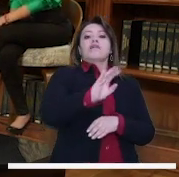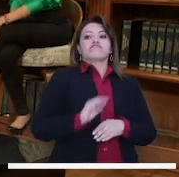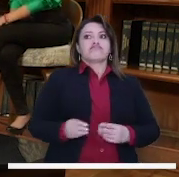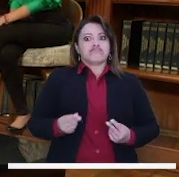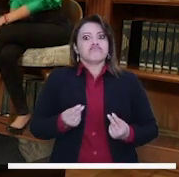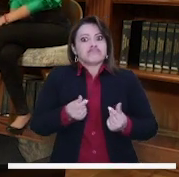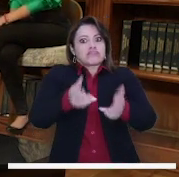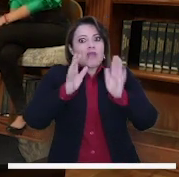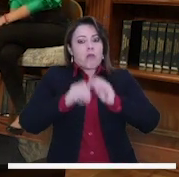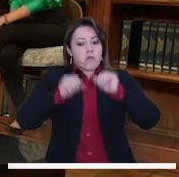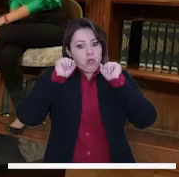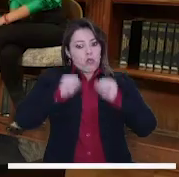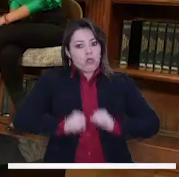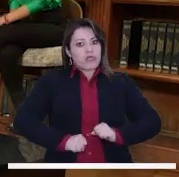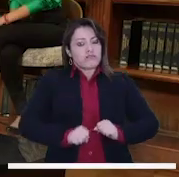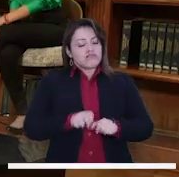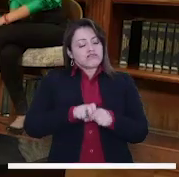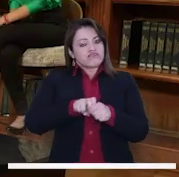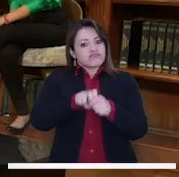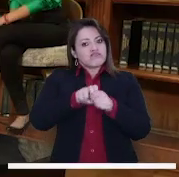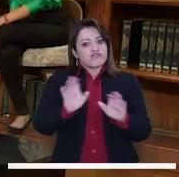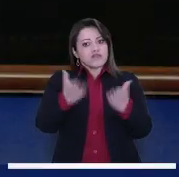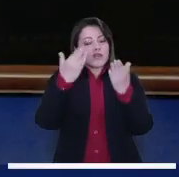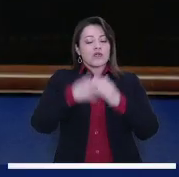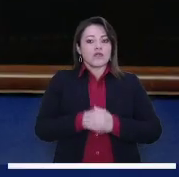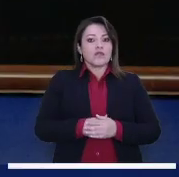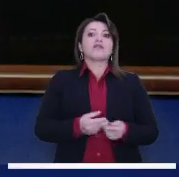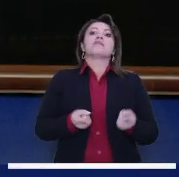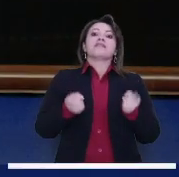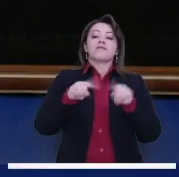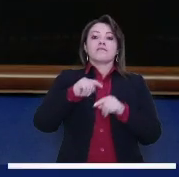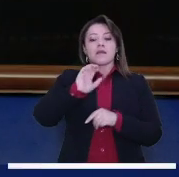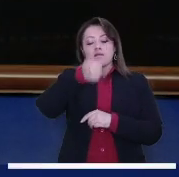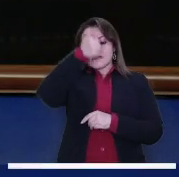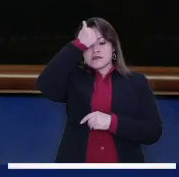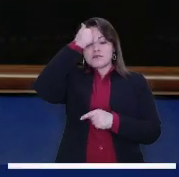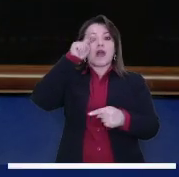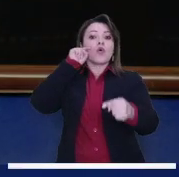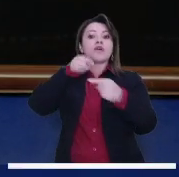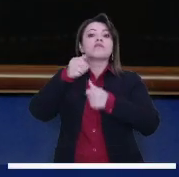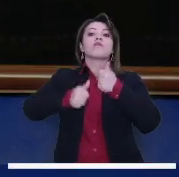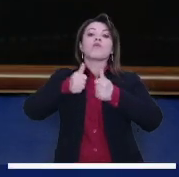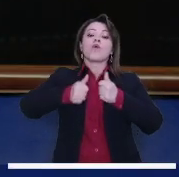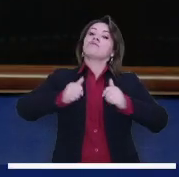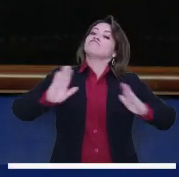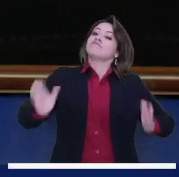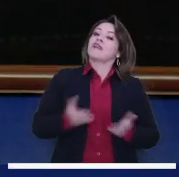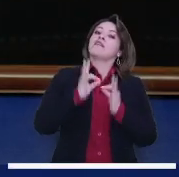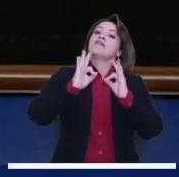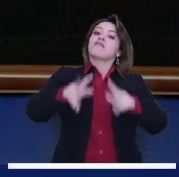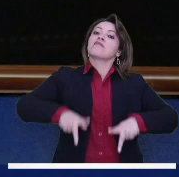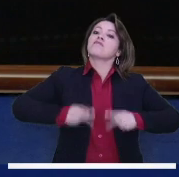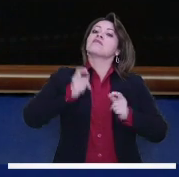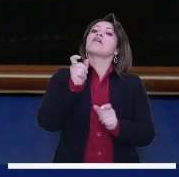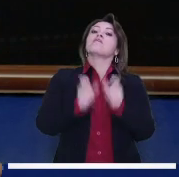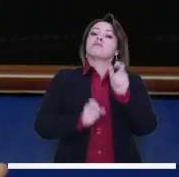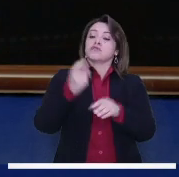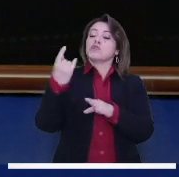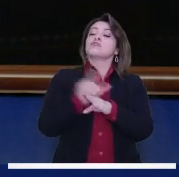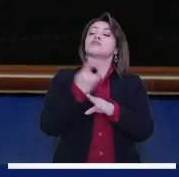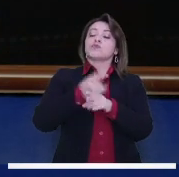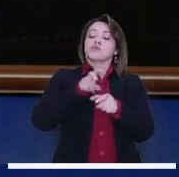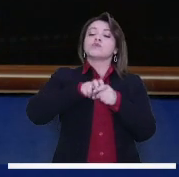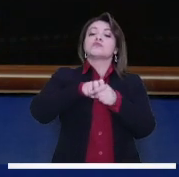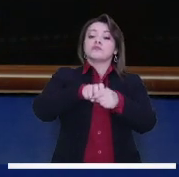biarticulados y muy poquitos articulados. De hecho, el principal objetivo del proyecto es mejorarle la calidad de vida